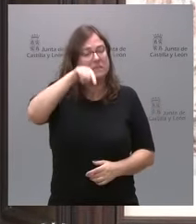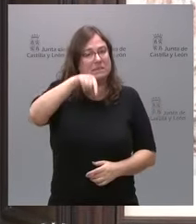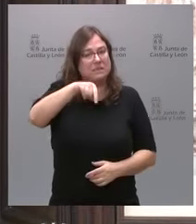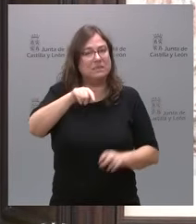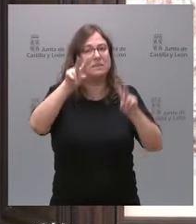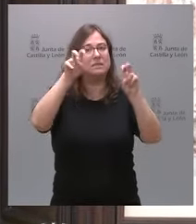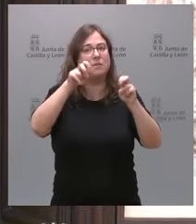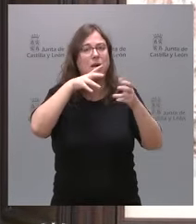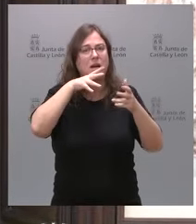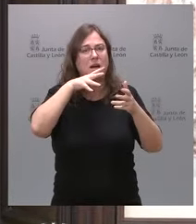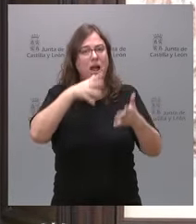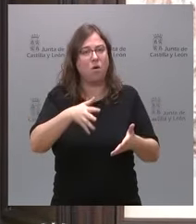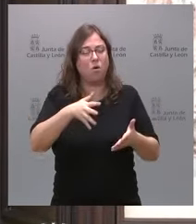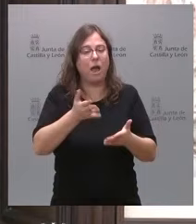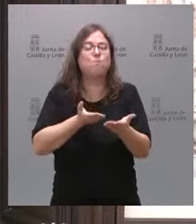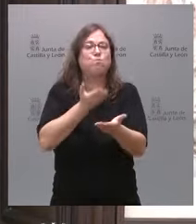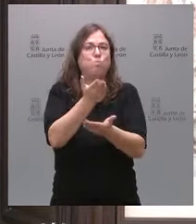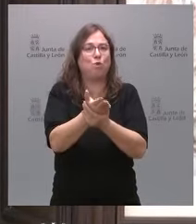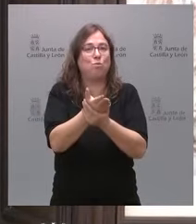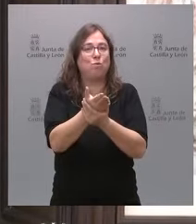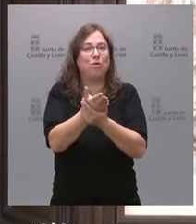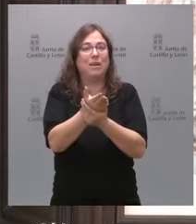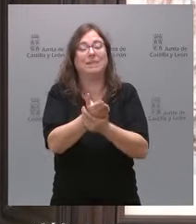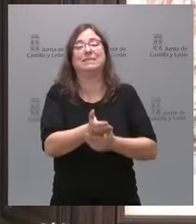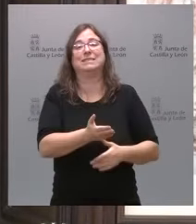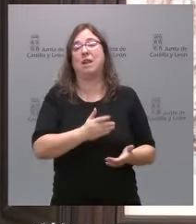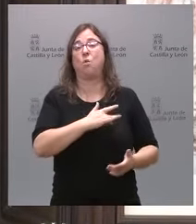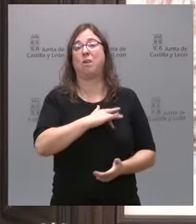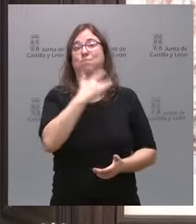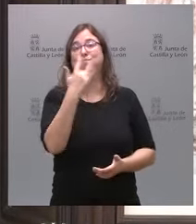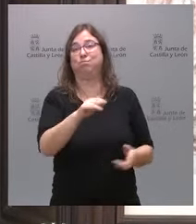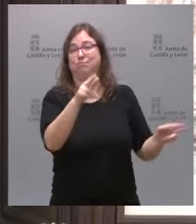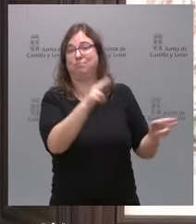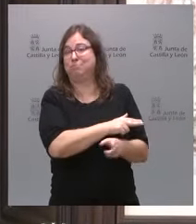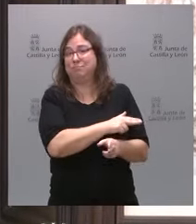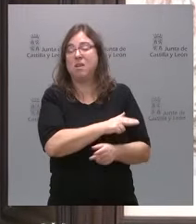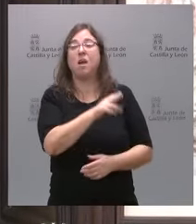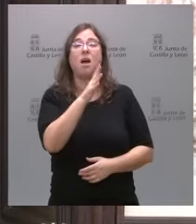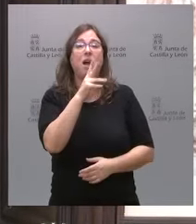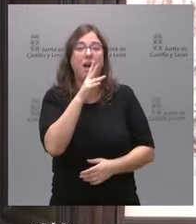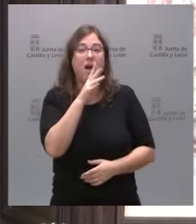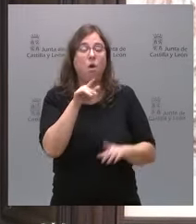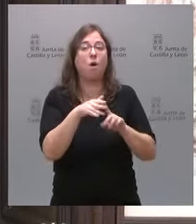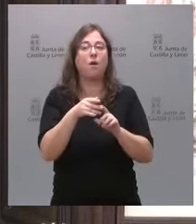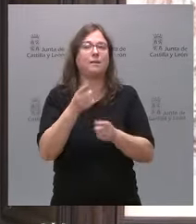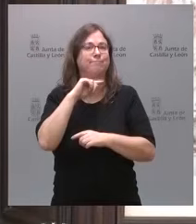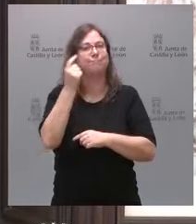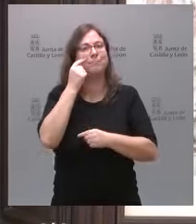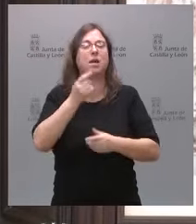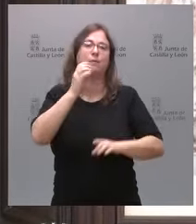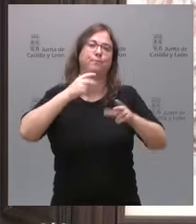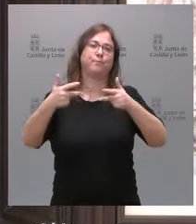propuesta de amnistía que estamos conociendo a través de los medios de comunicación y una